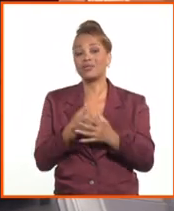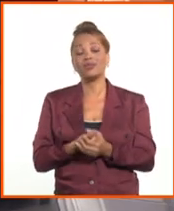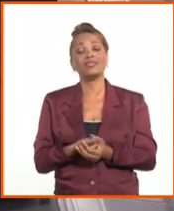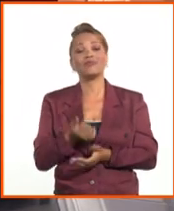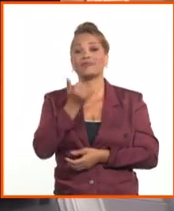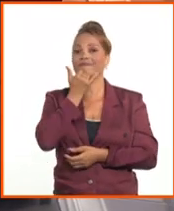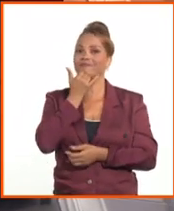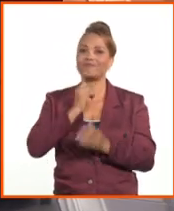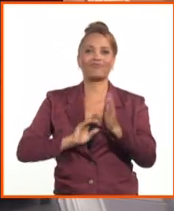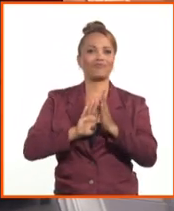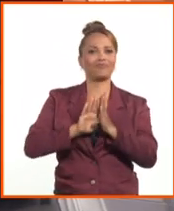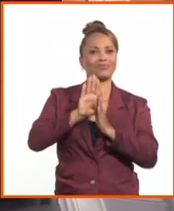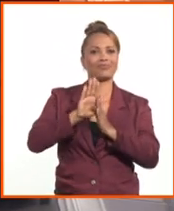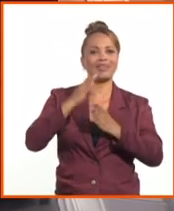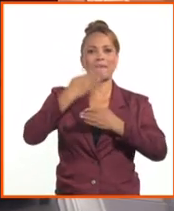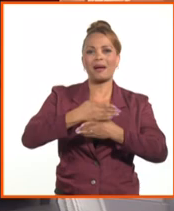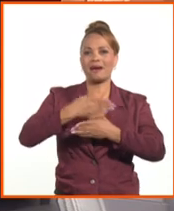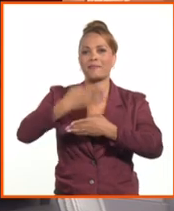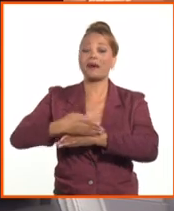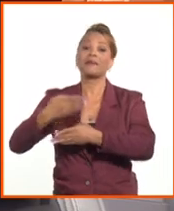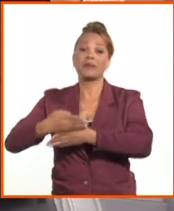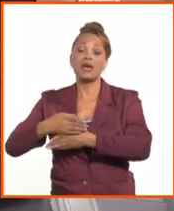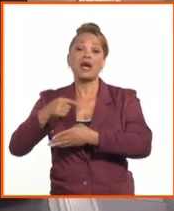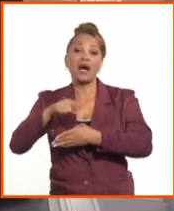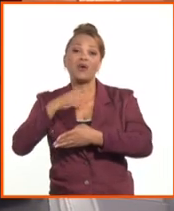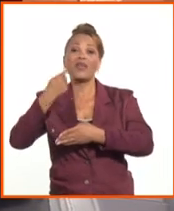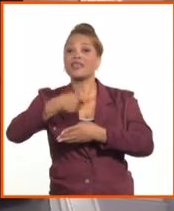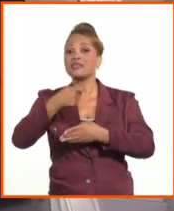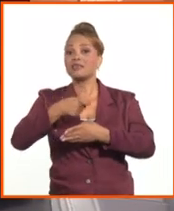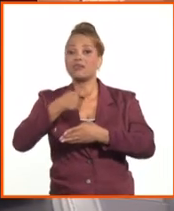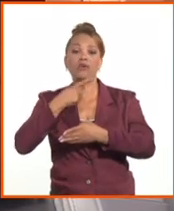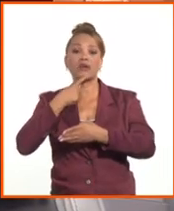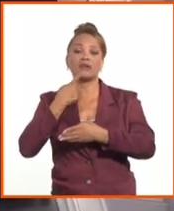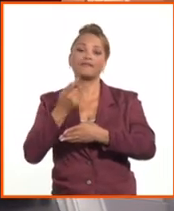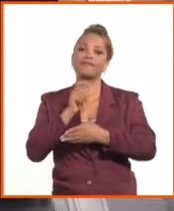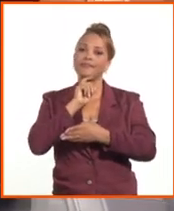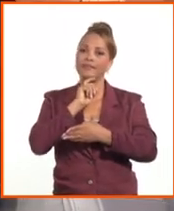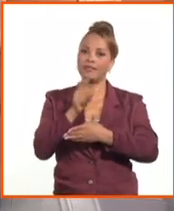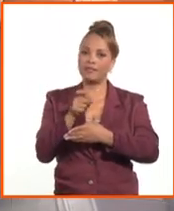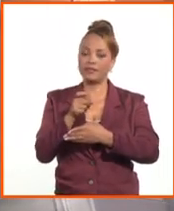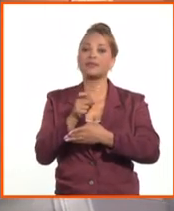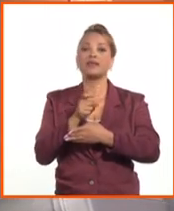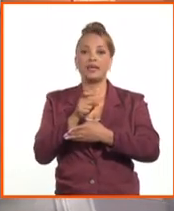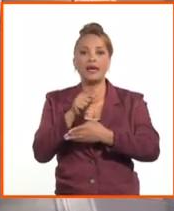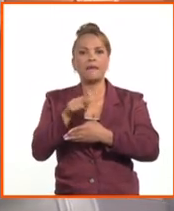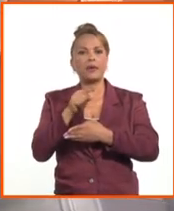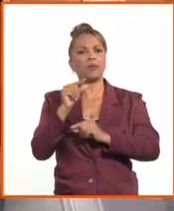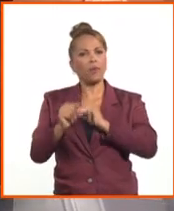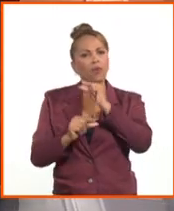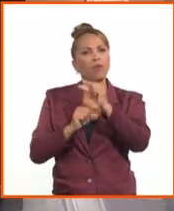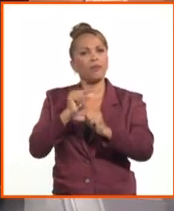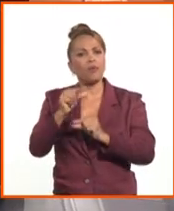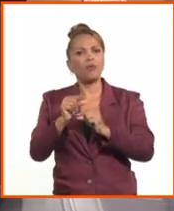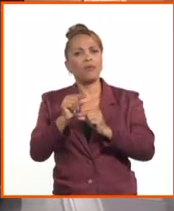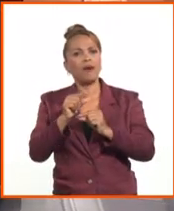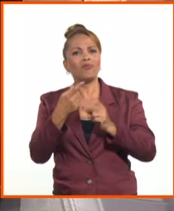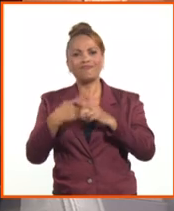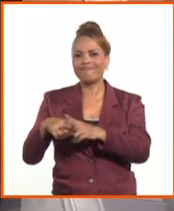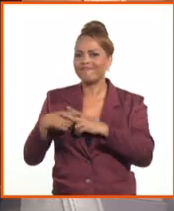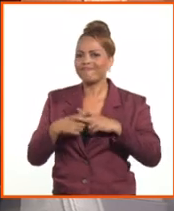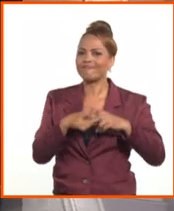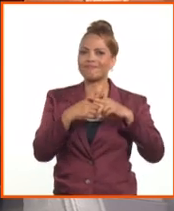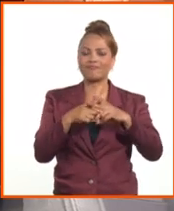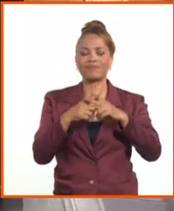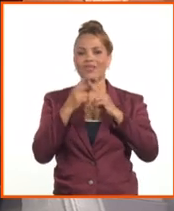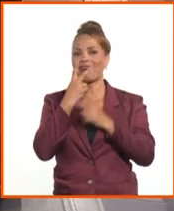permitido avanzar y hemos tenido que tomar algunas decisiones que no van en esa dirección, pero evidentemente vamos ya con una visión